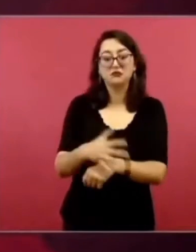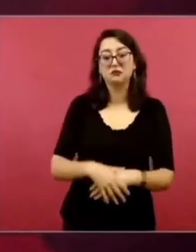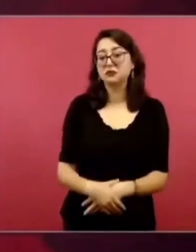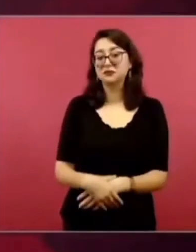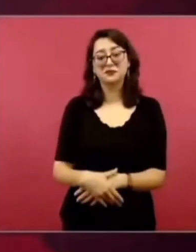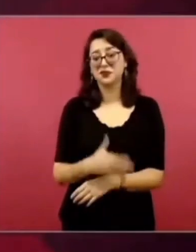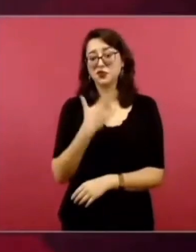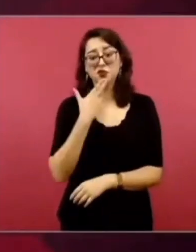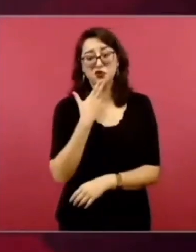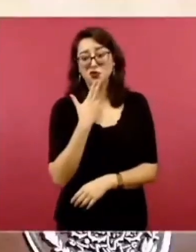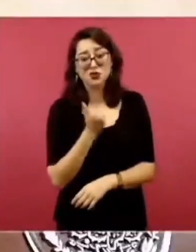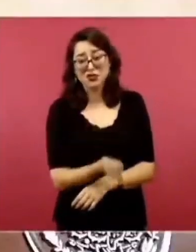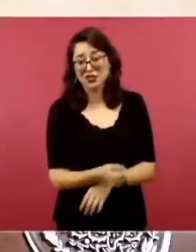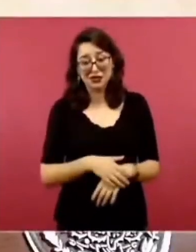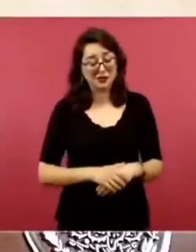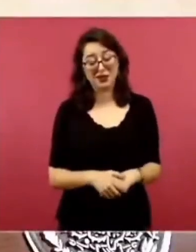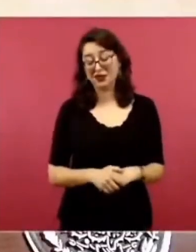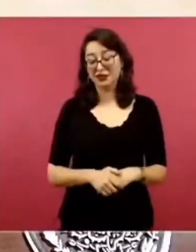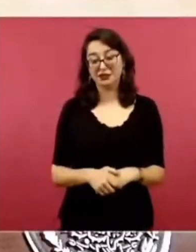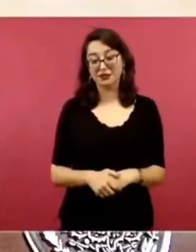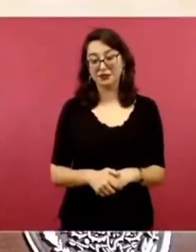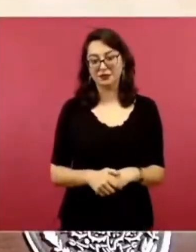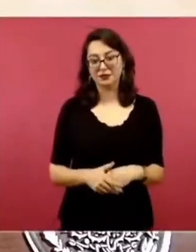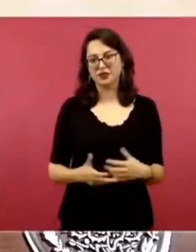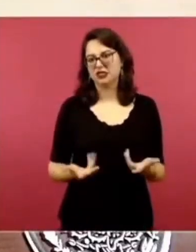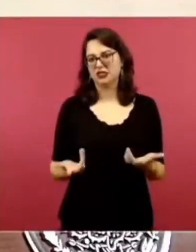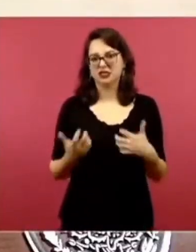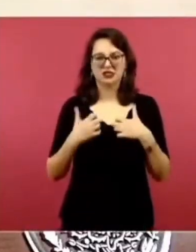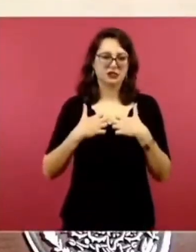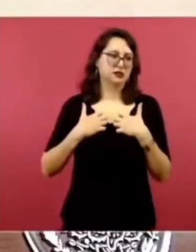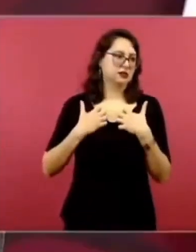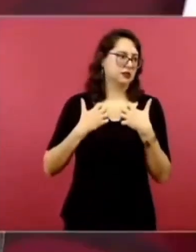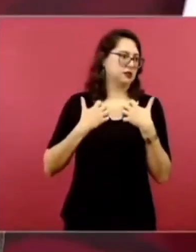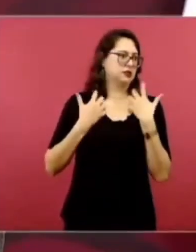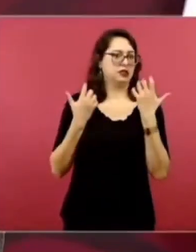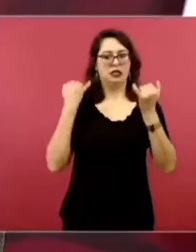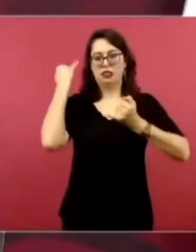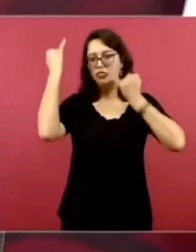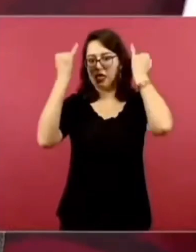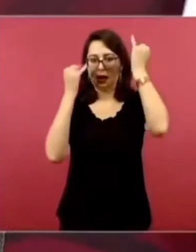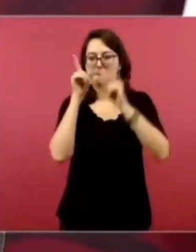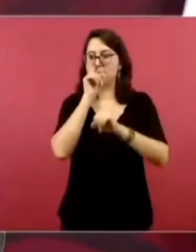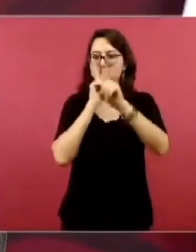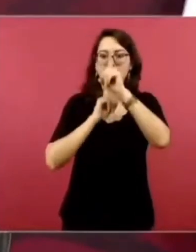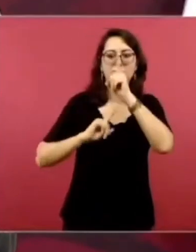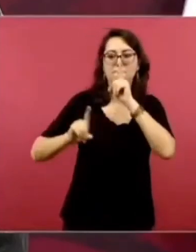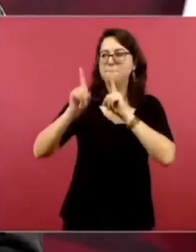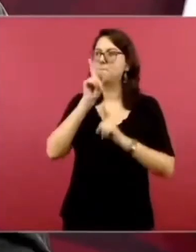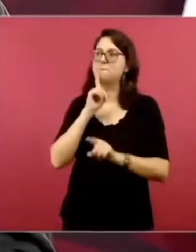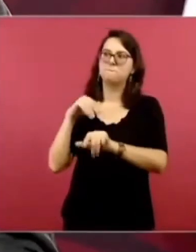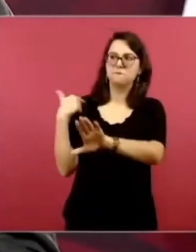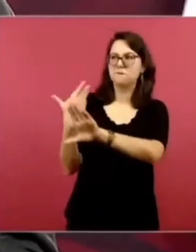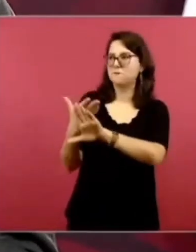Entonces, no hay más que lanzarse a